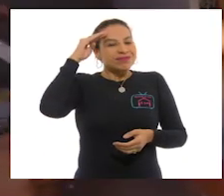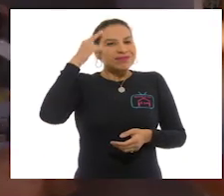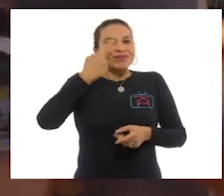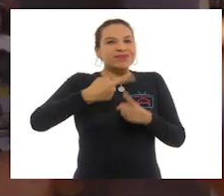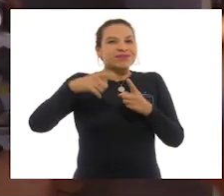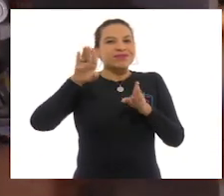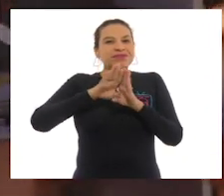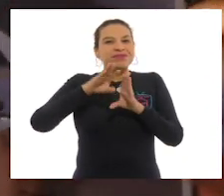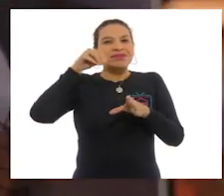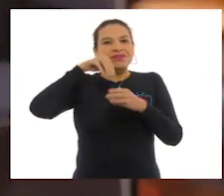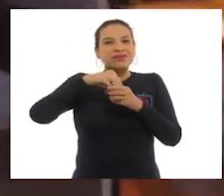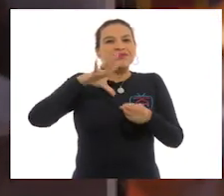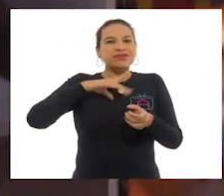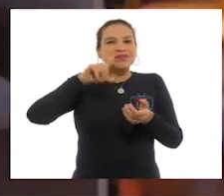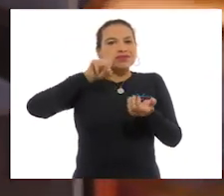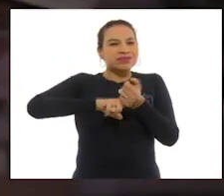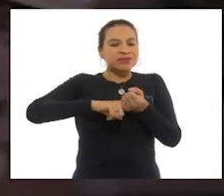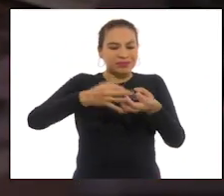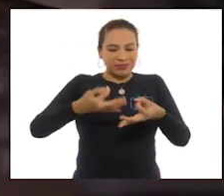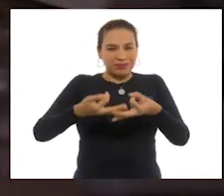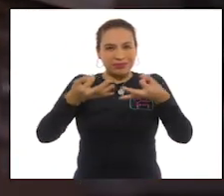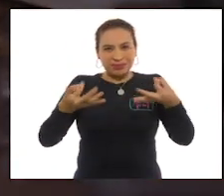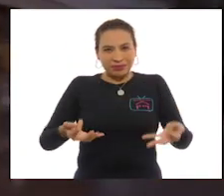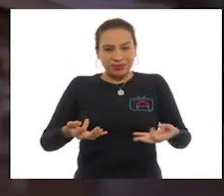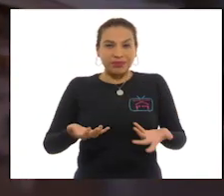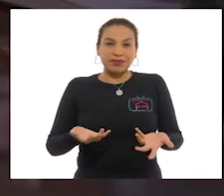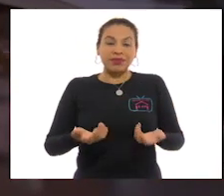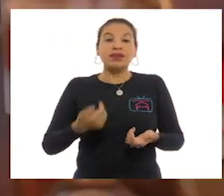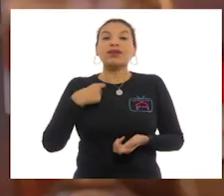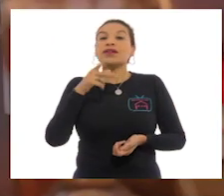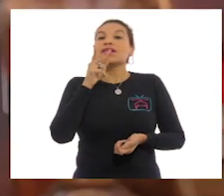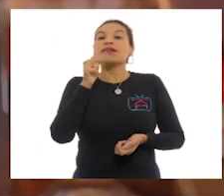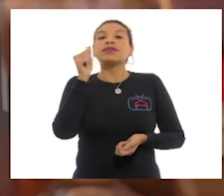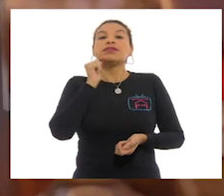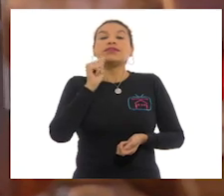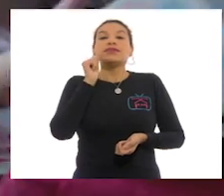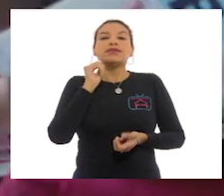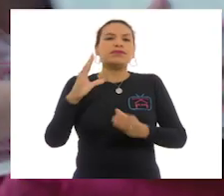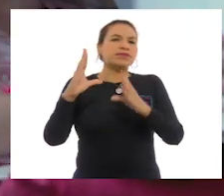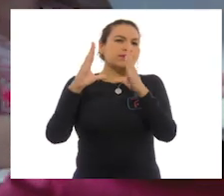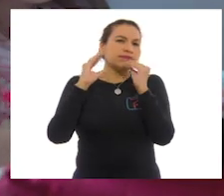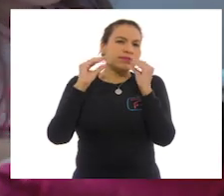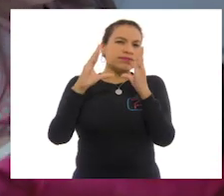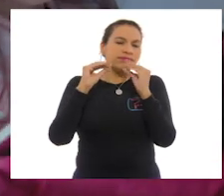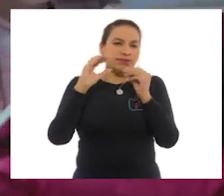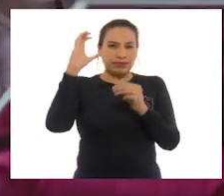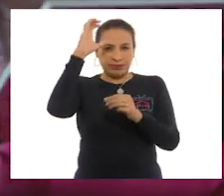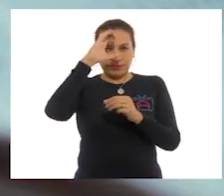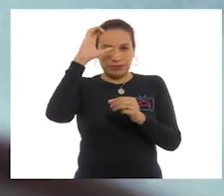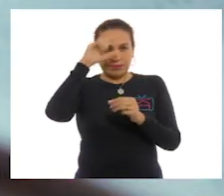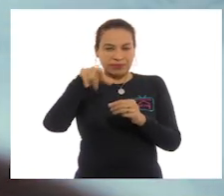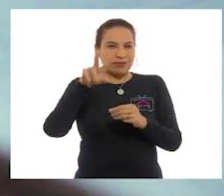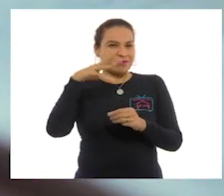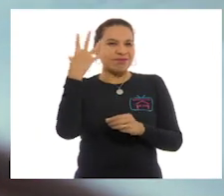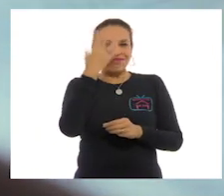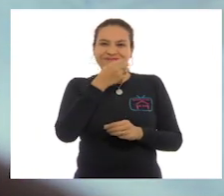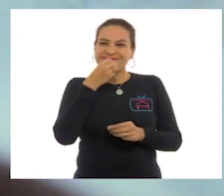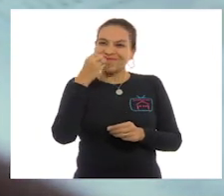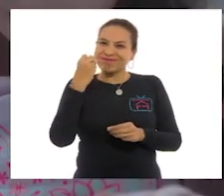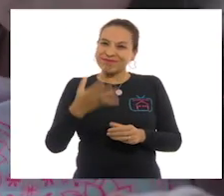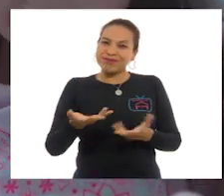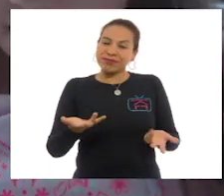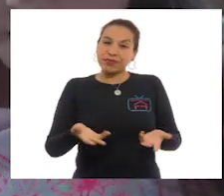secretos que había enterrados en la tierra. Mi papá siempre nos enseñó que las ciencias eran maravillosas.